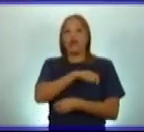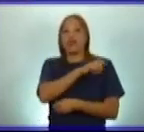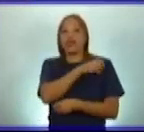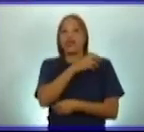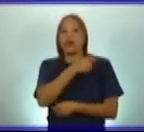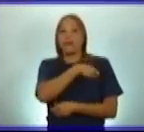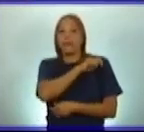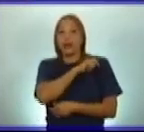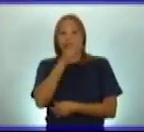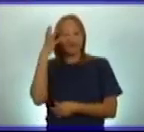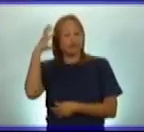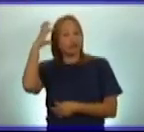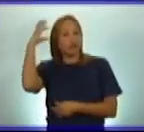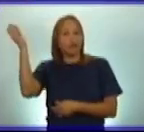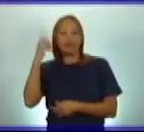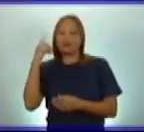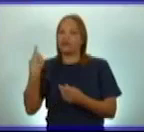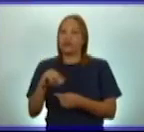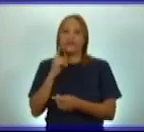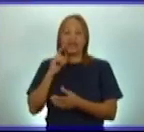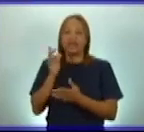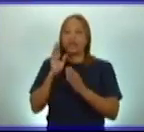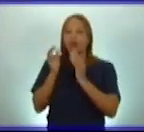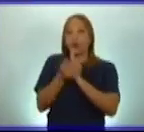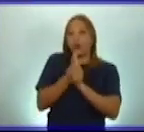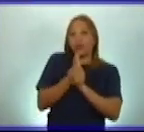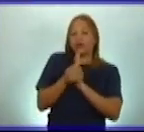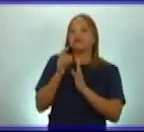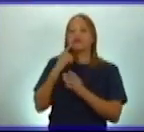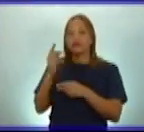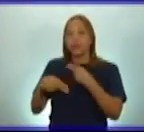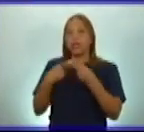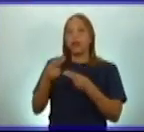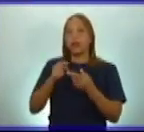Es el soneto 10 de octubre.